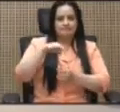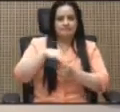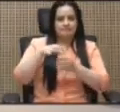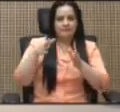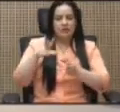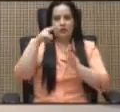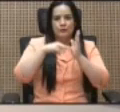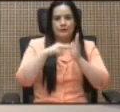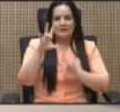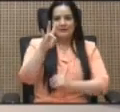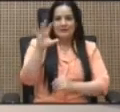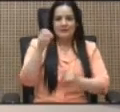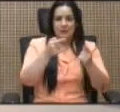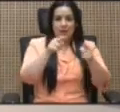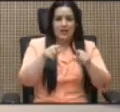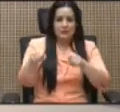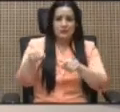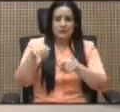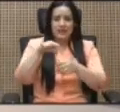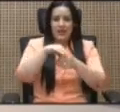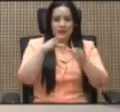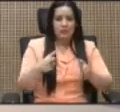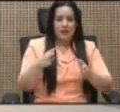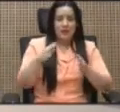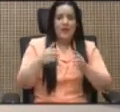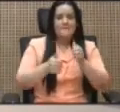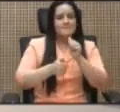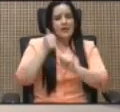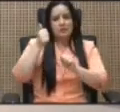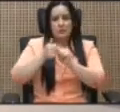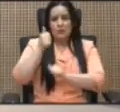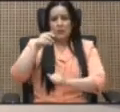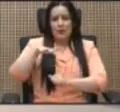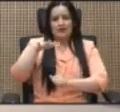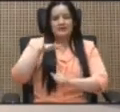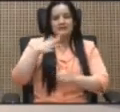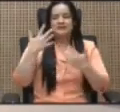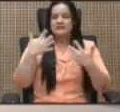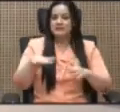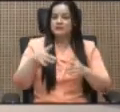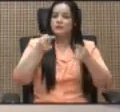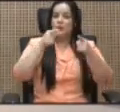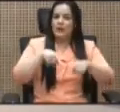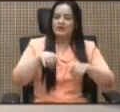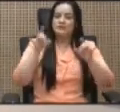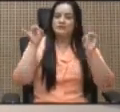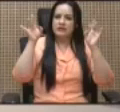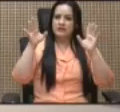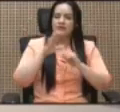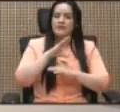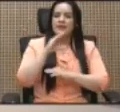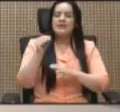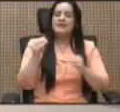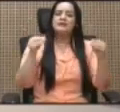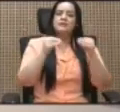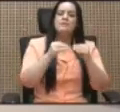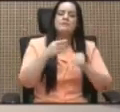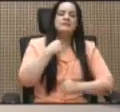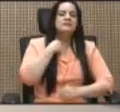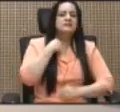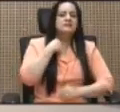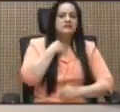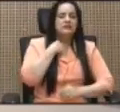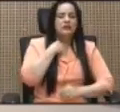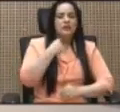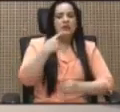casos, en su gran mayoría son casos insolutos, por lo cual es más costoso el